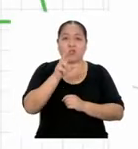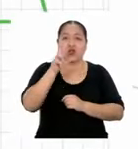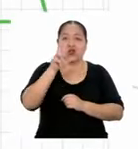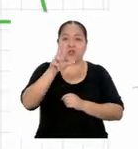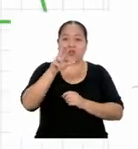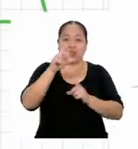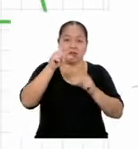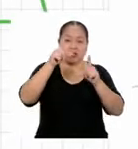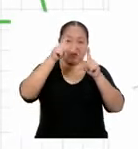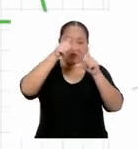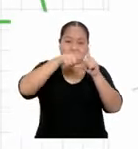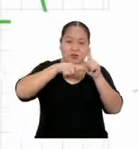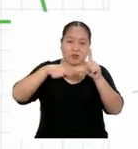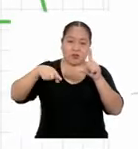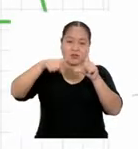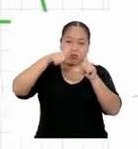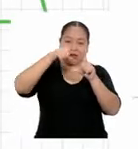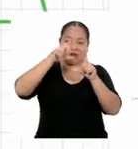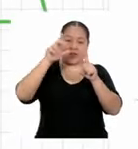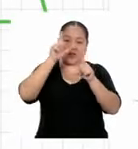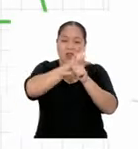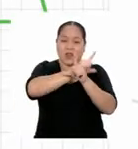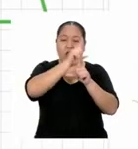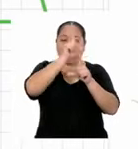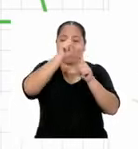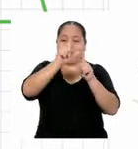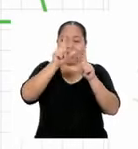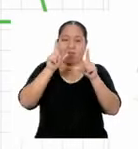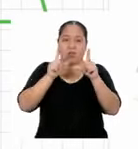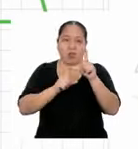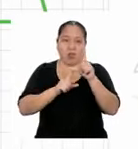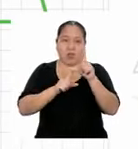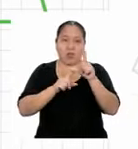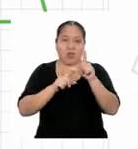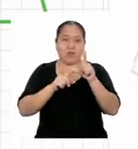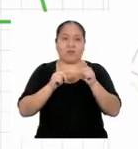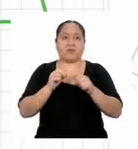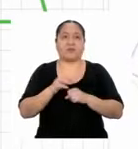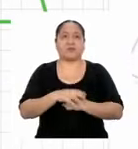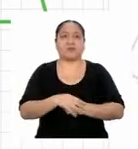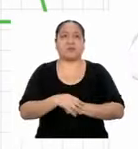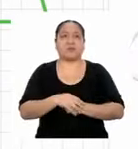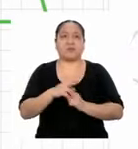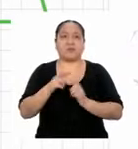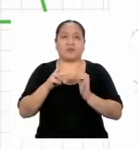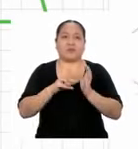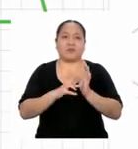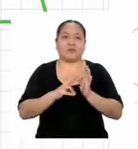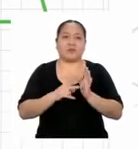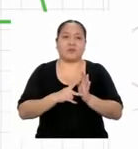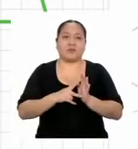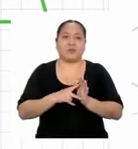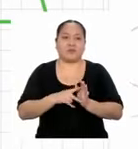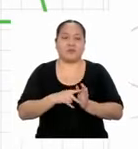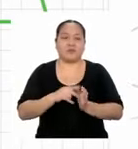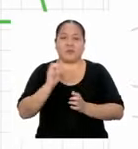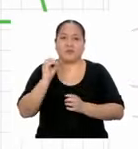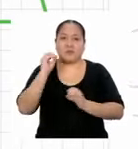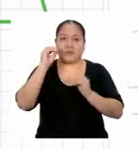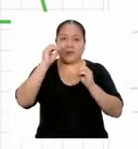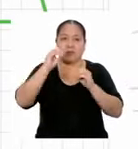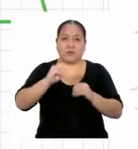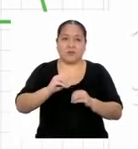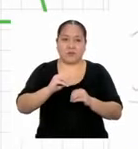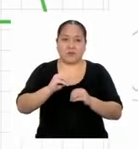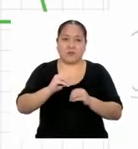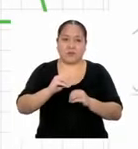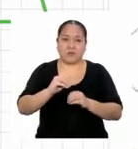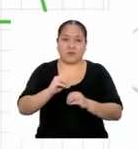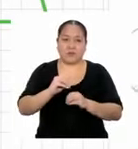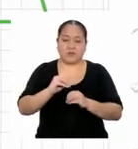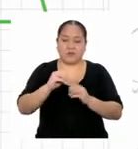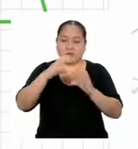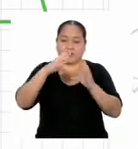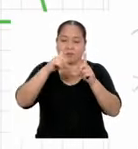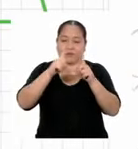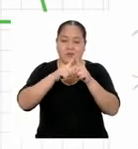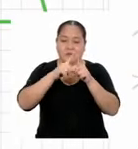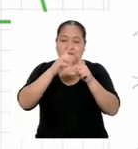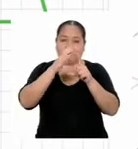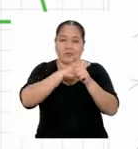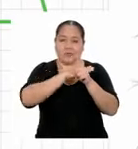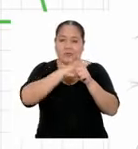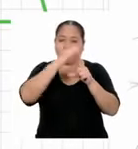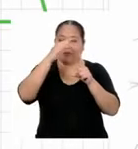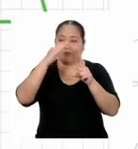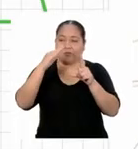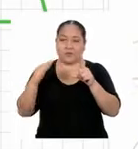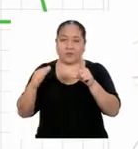lados son proporcionales respectivamente. Esto quiere decir que, si le colocamos medidas a los lados de ambos